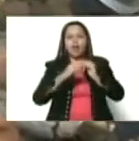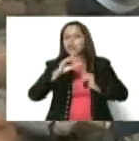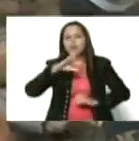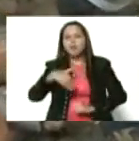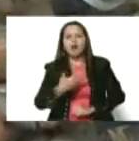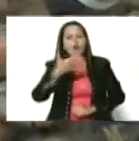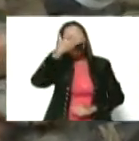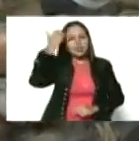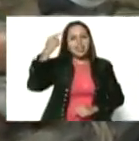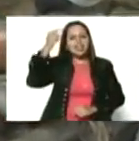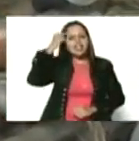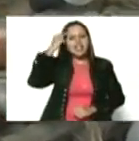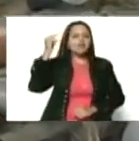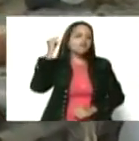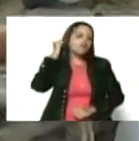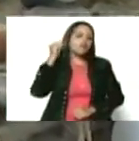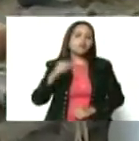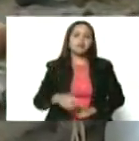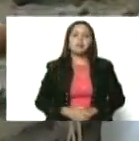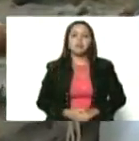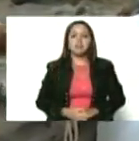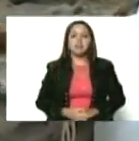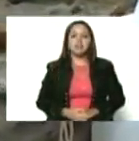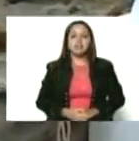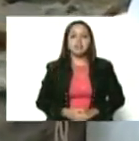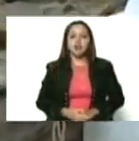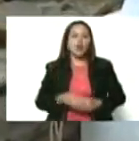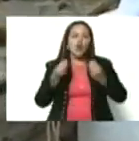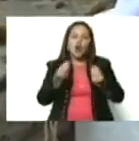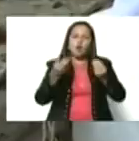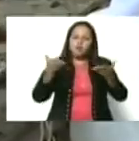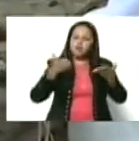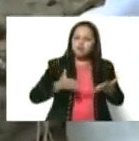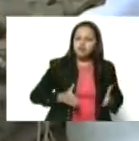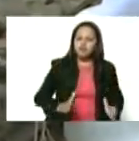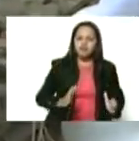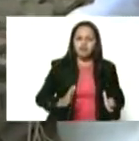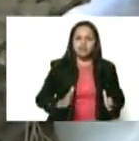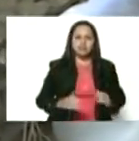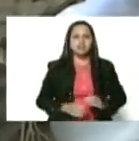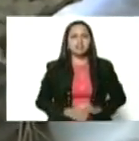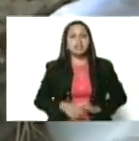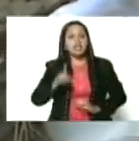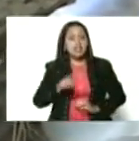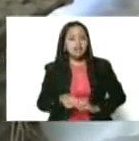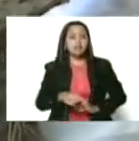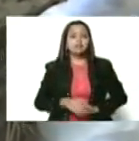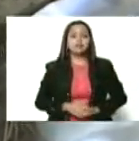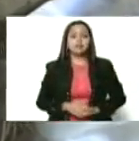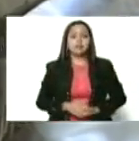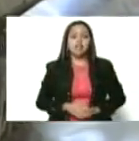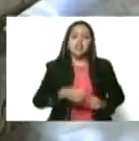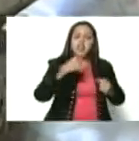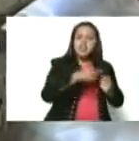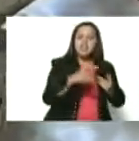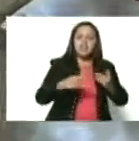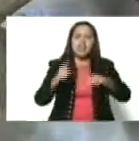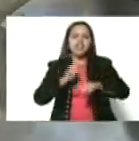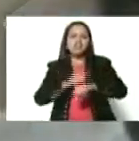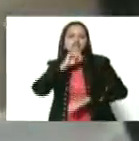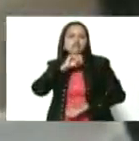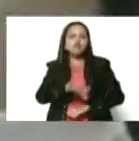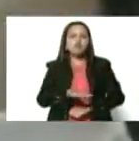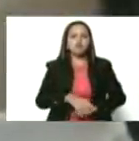olvidar el Día de la Mujer, su origen y cómo la mujer, tal cual como usted exponía acá, en distintos momentos de la